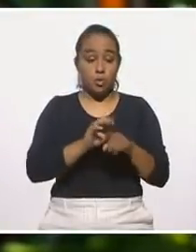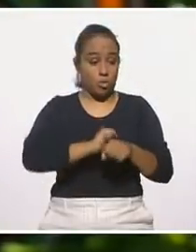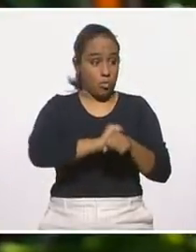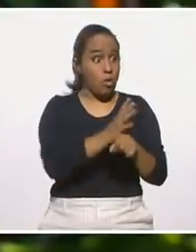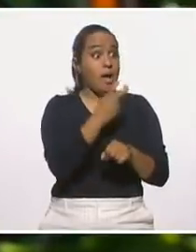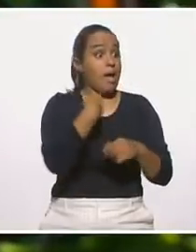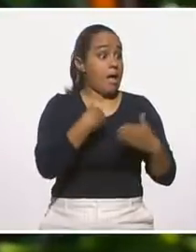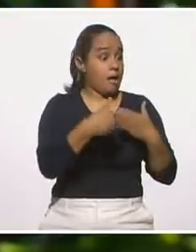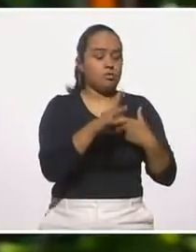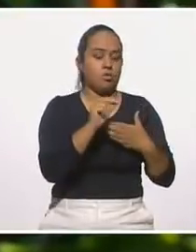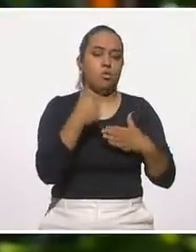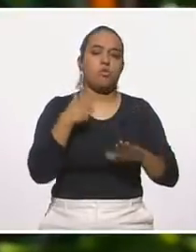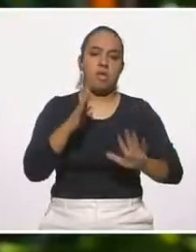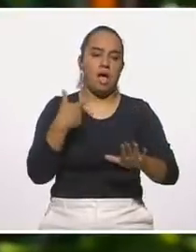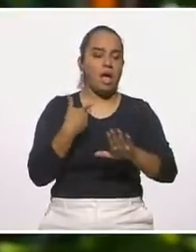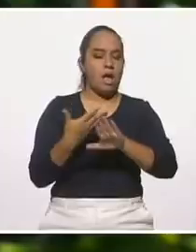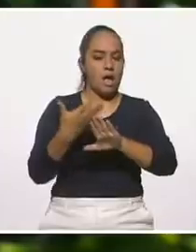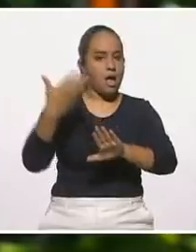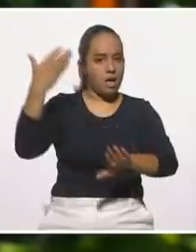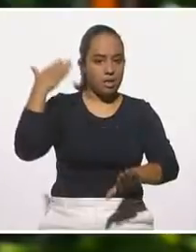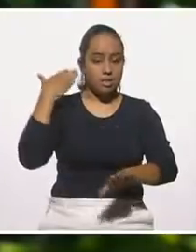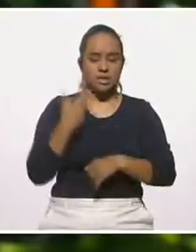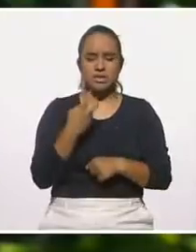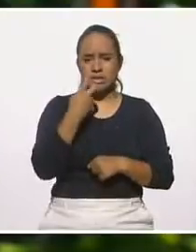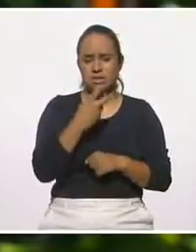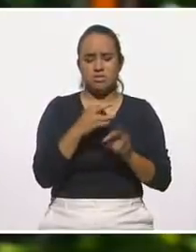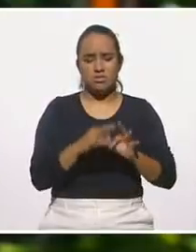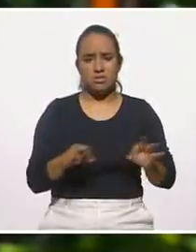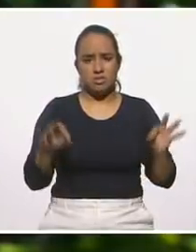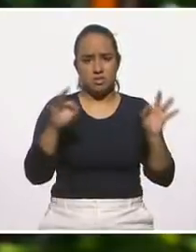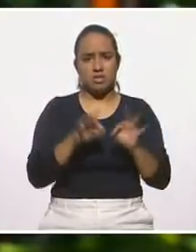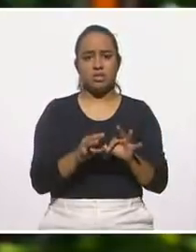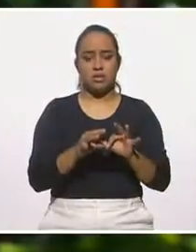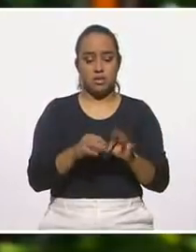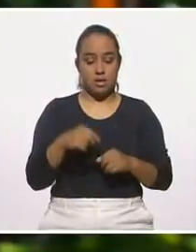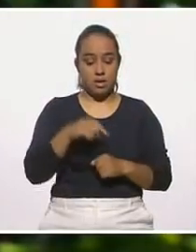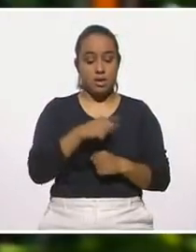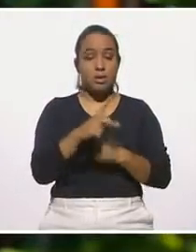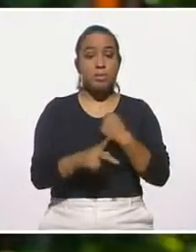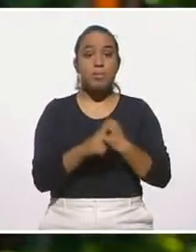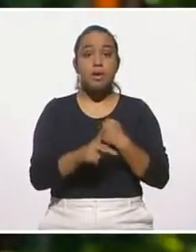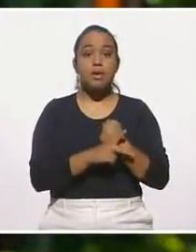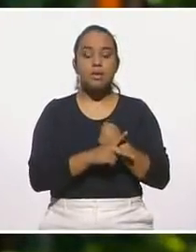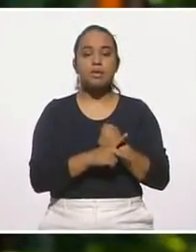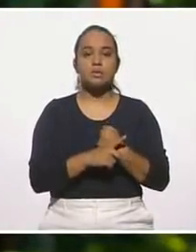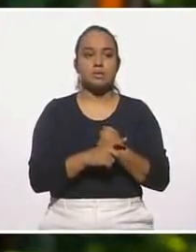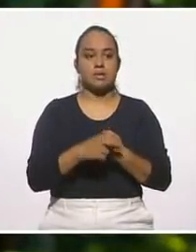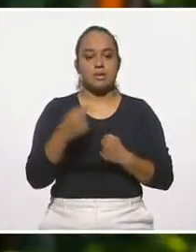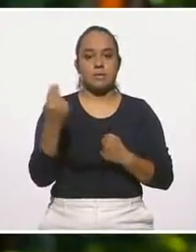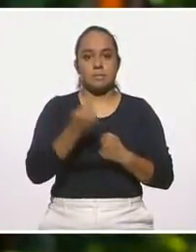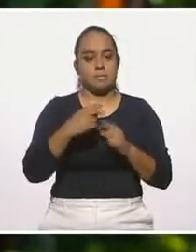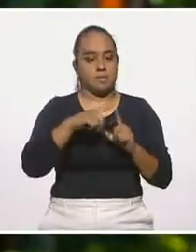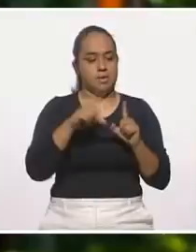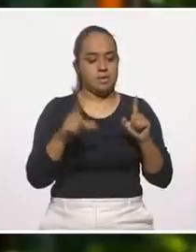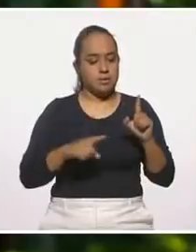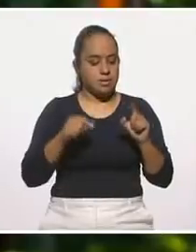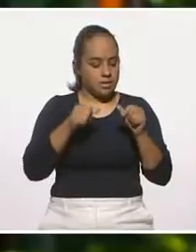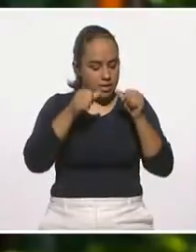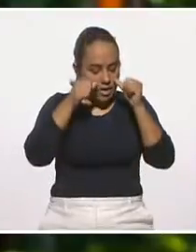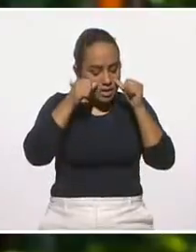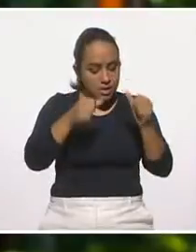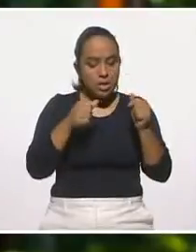anteriormente y me parece que es muy importante, somos un país que necesita mucha atención en